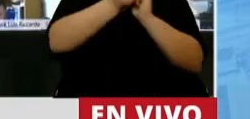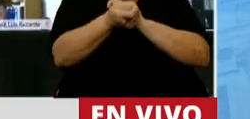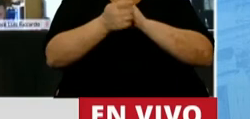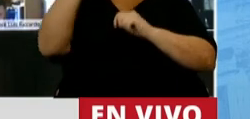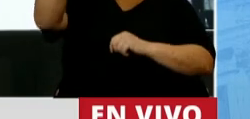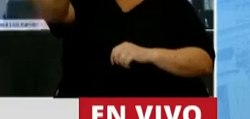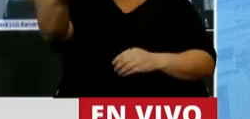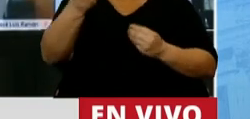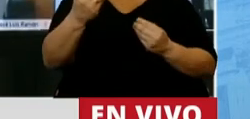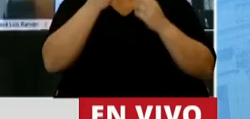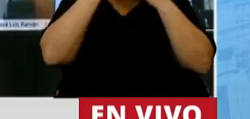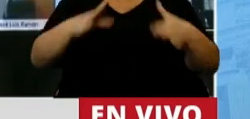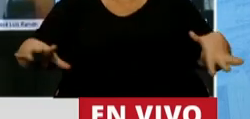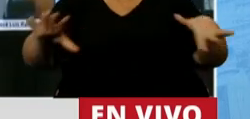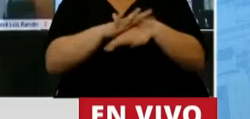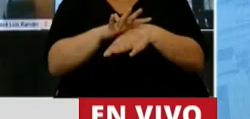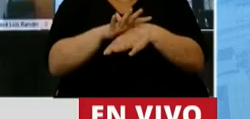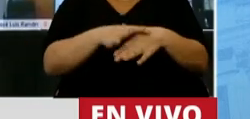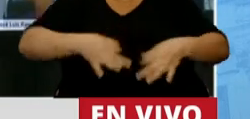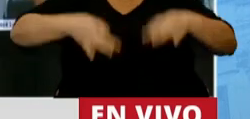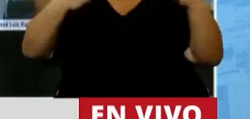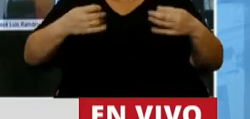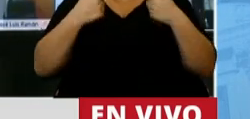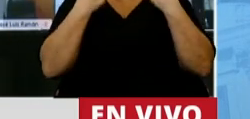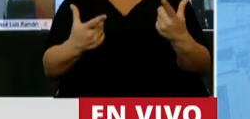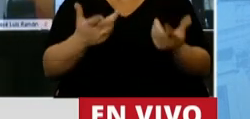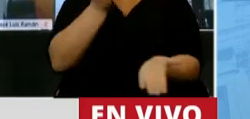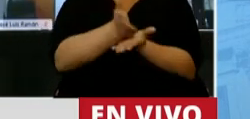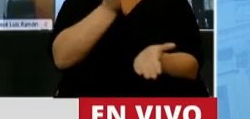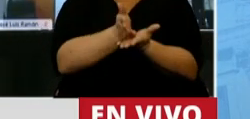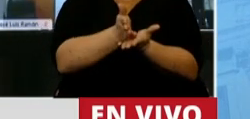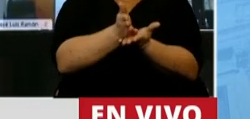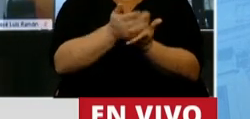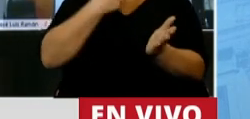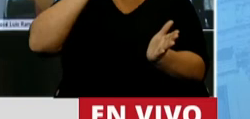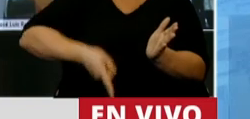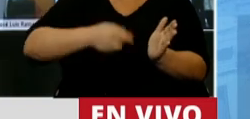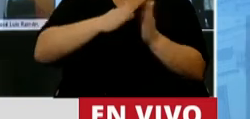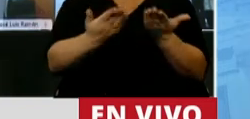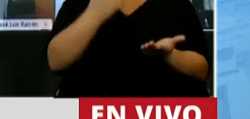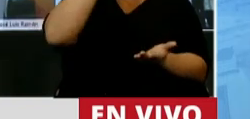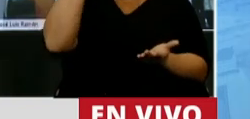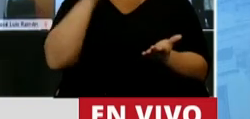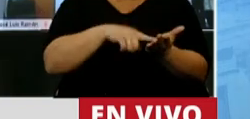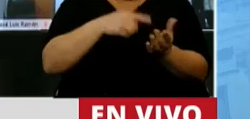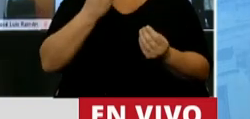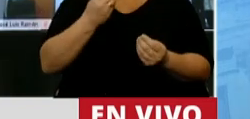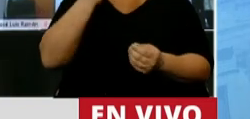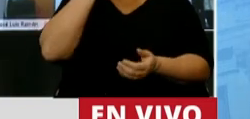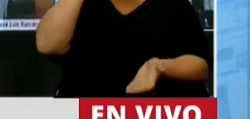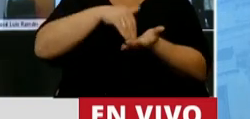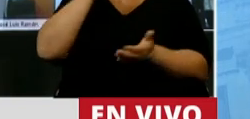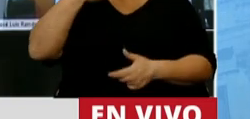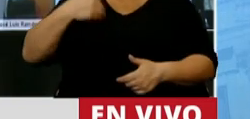de rumbo a un rumbo que efectivamente pueda garantizar todos los derechos que están establecidos en nuestra Constitución para los 40